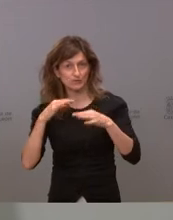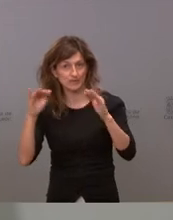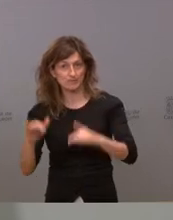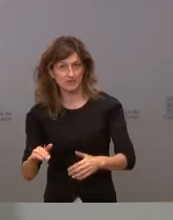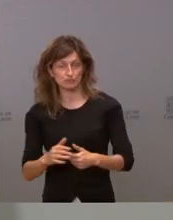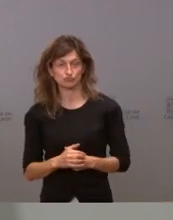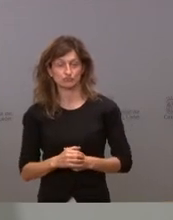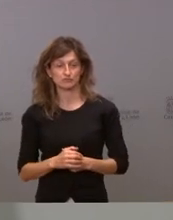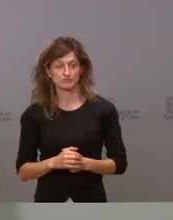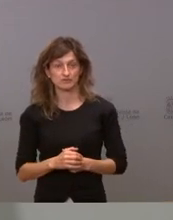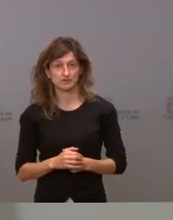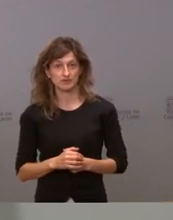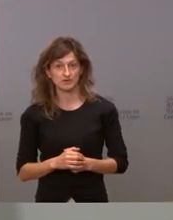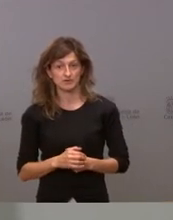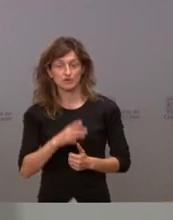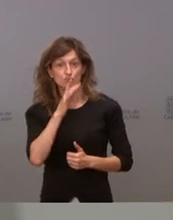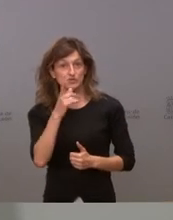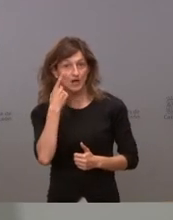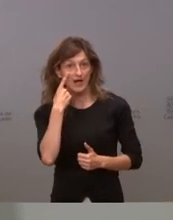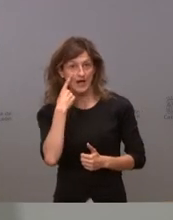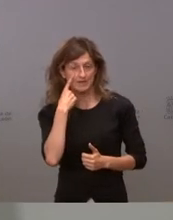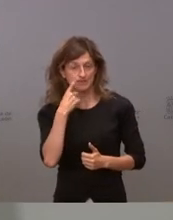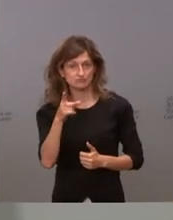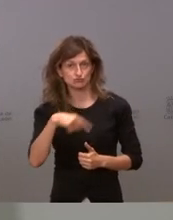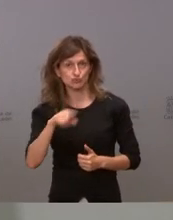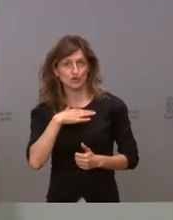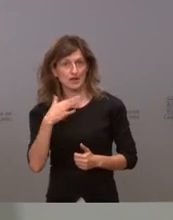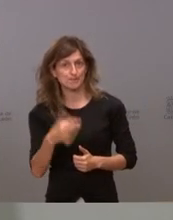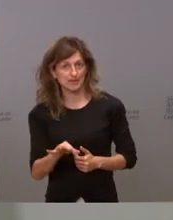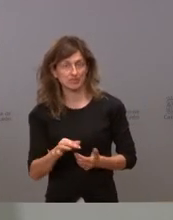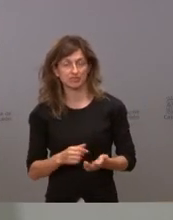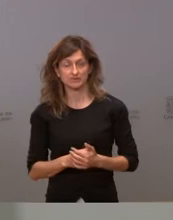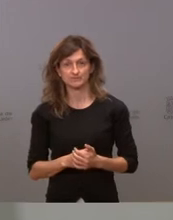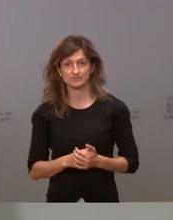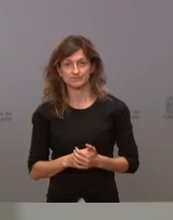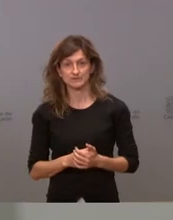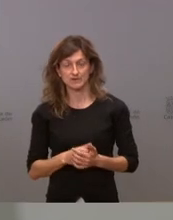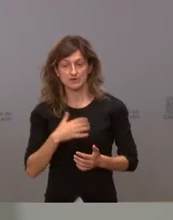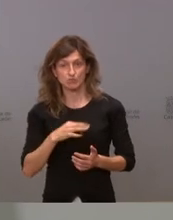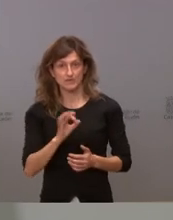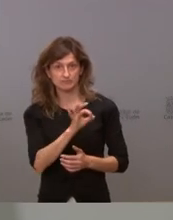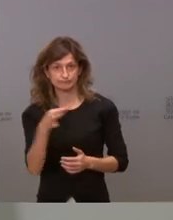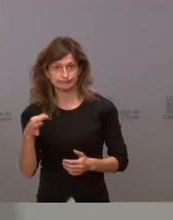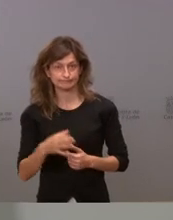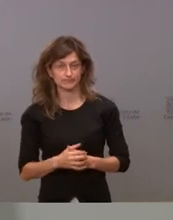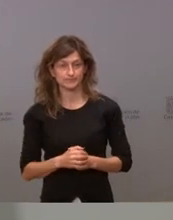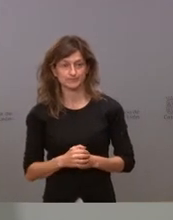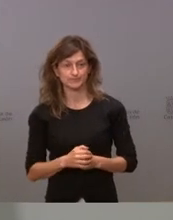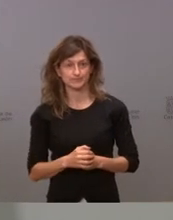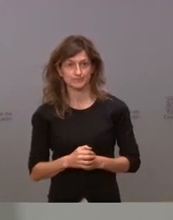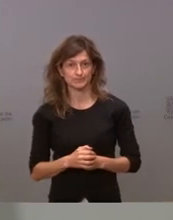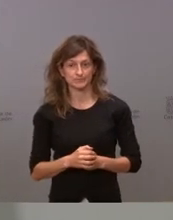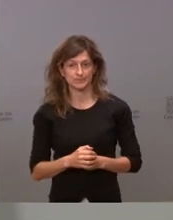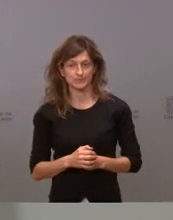tanto vamos a ver si somos capaces de que esto surta efecto es evidente